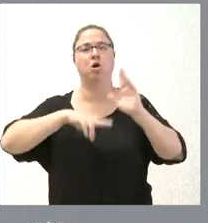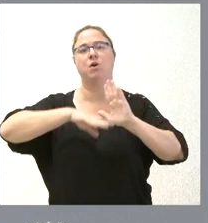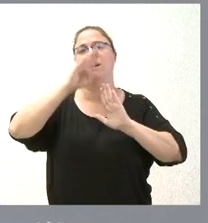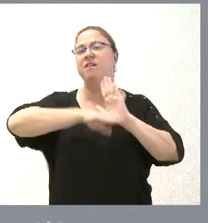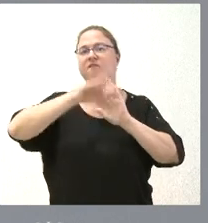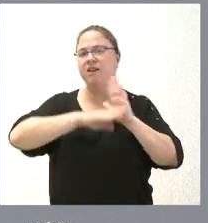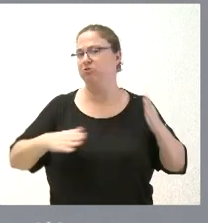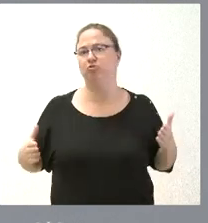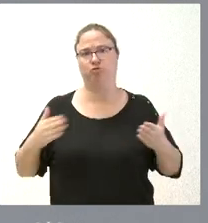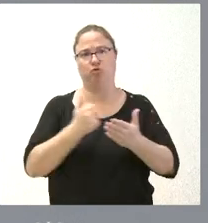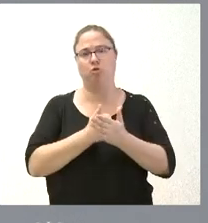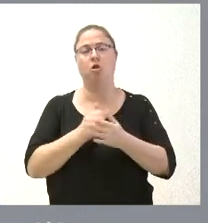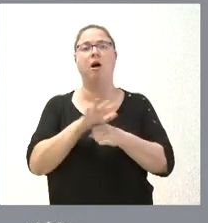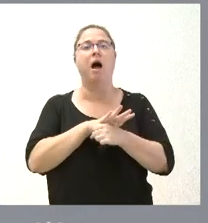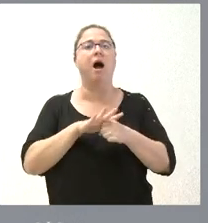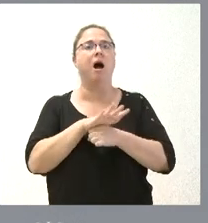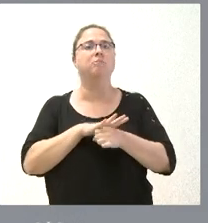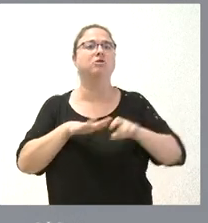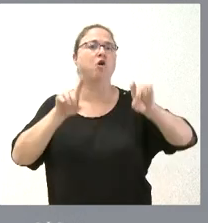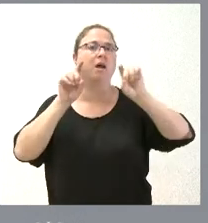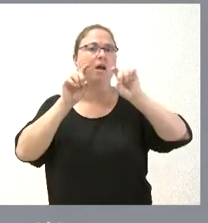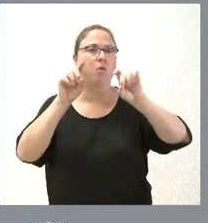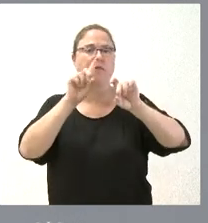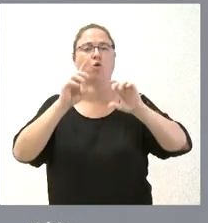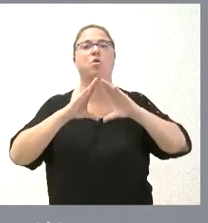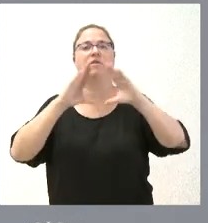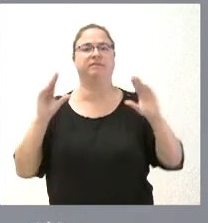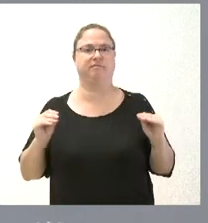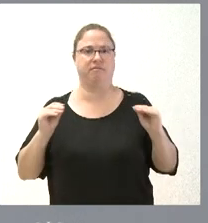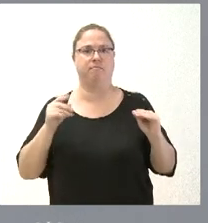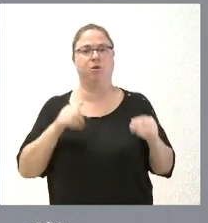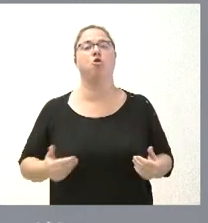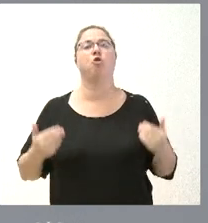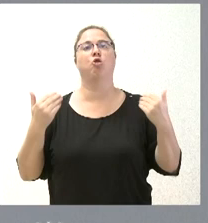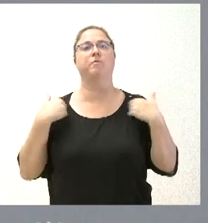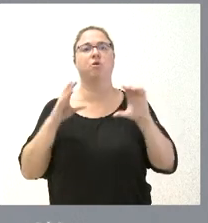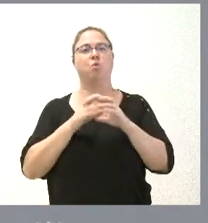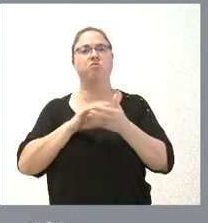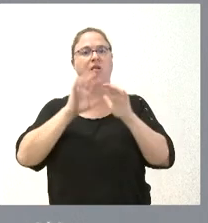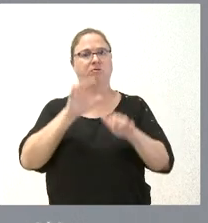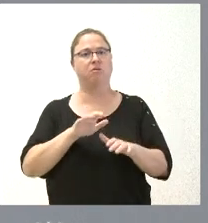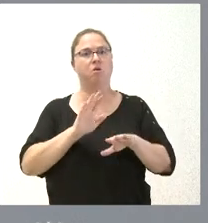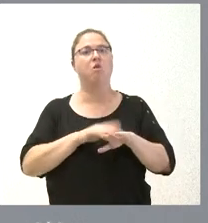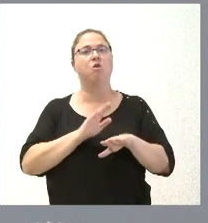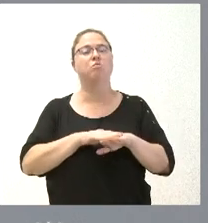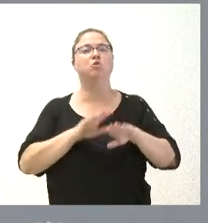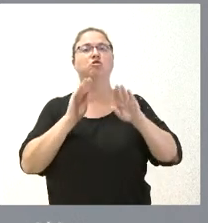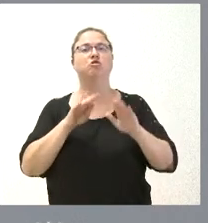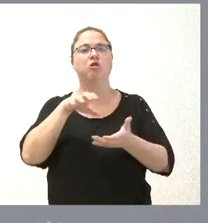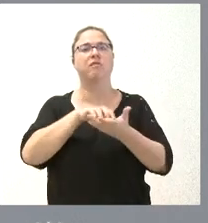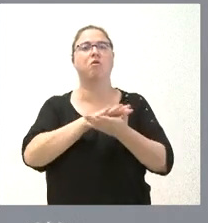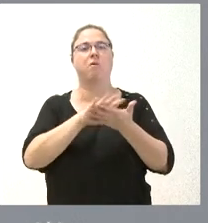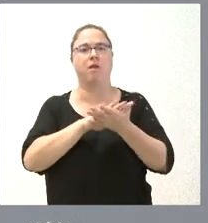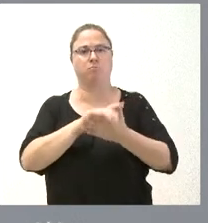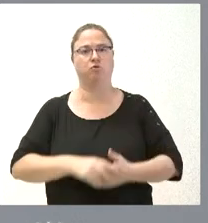educativos en el ámbito de la educación no universitaria que es lo que es competencia de la Junta de Castilla y León por el nivel de centros de los que estamos hablando